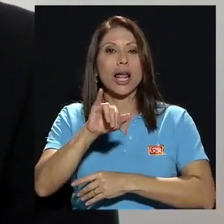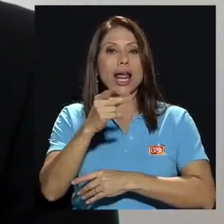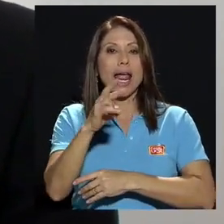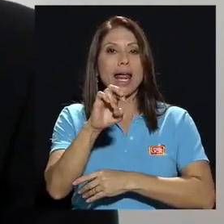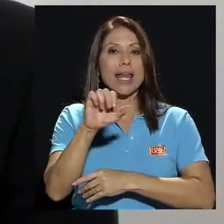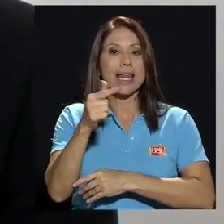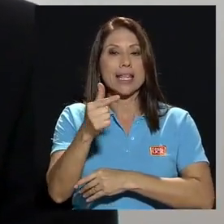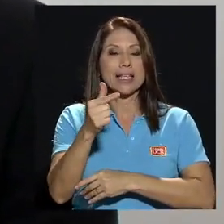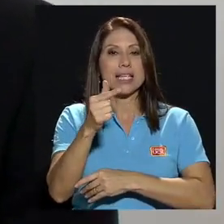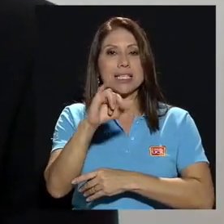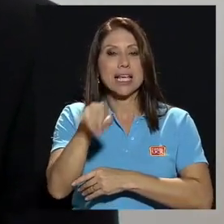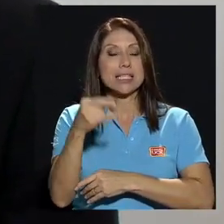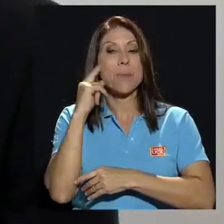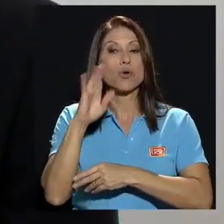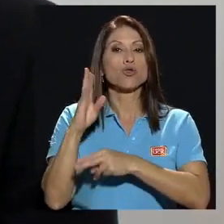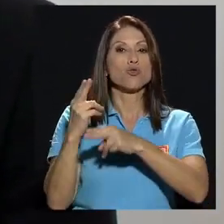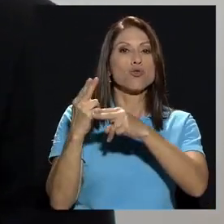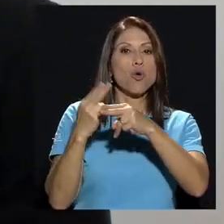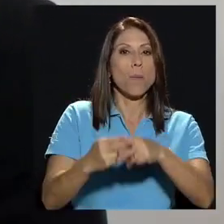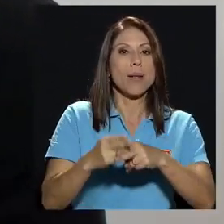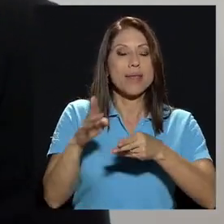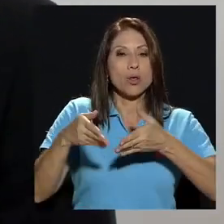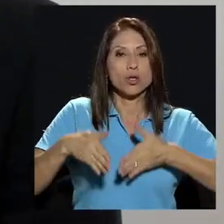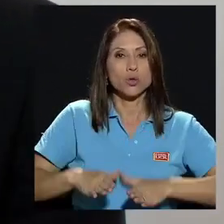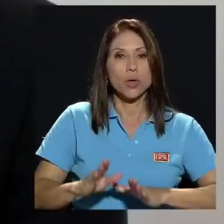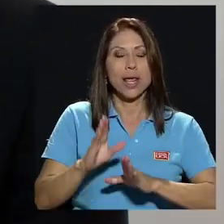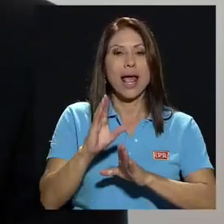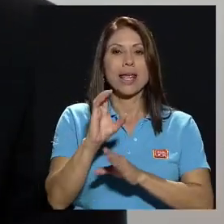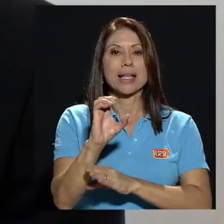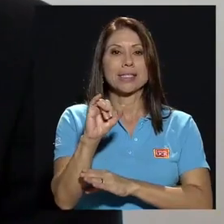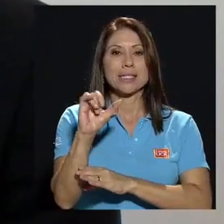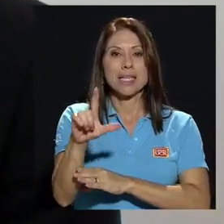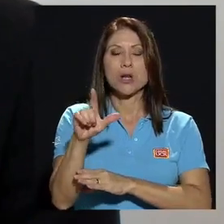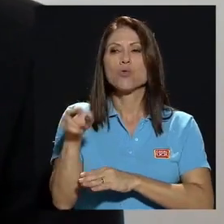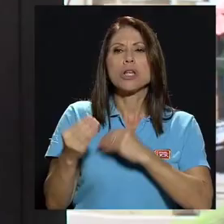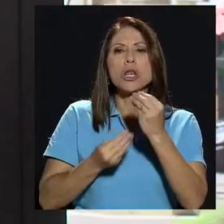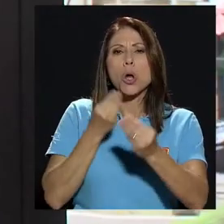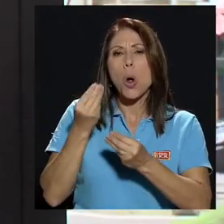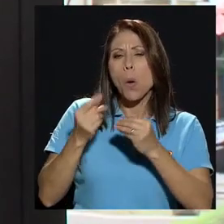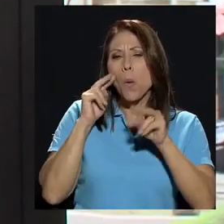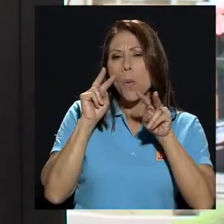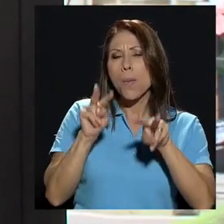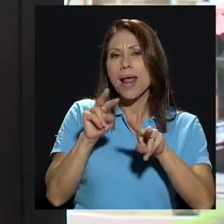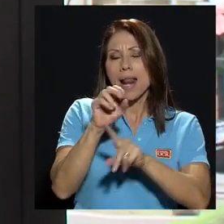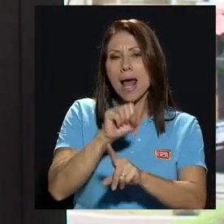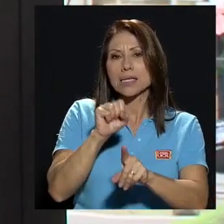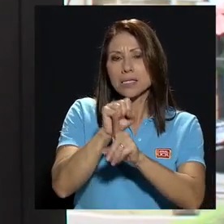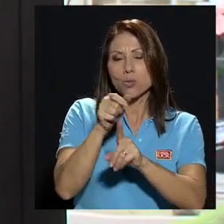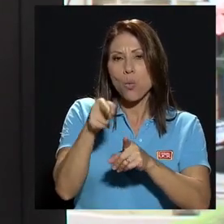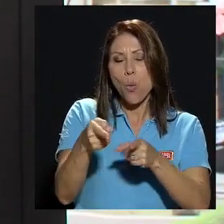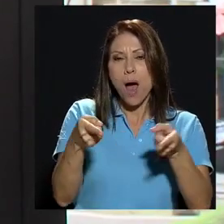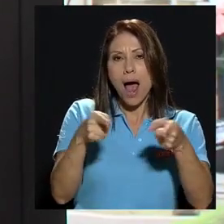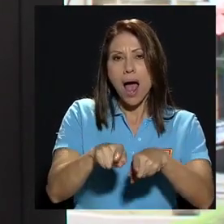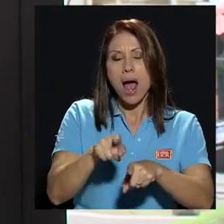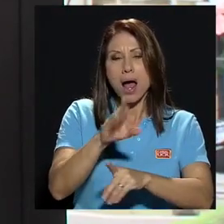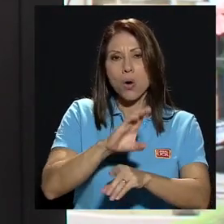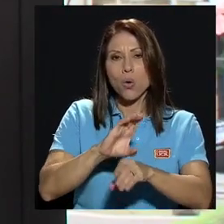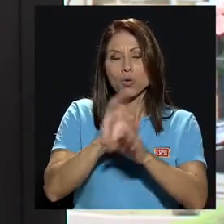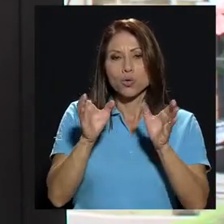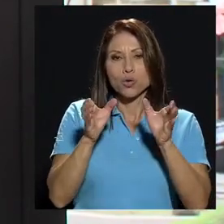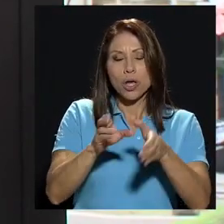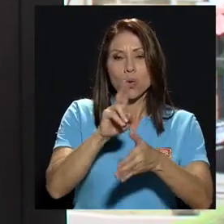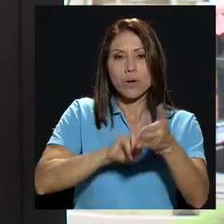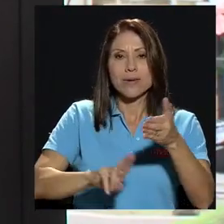¿Cómo valora usted, don Edwin, la actuación hasta el momento del Consejo Universitario en este caso? Bueno, tal vez un poco